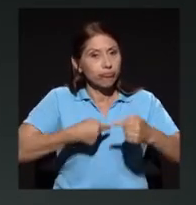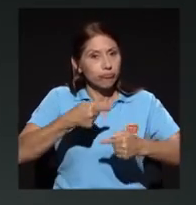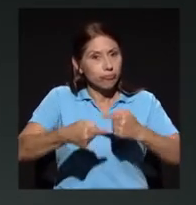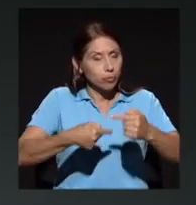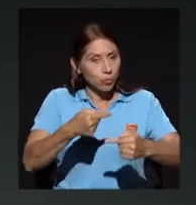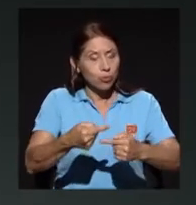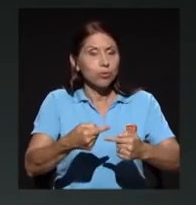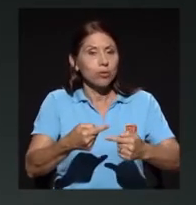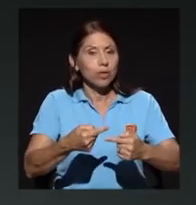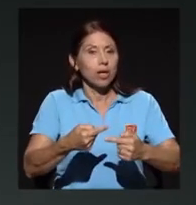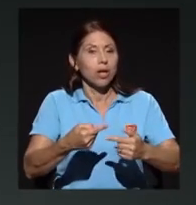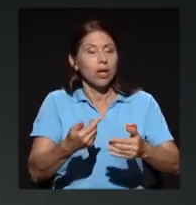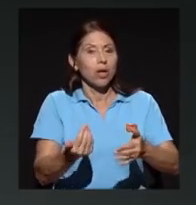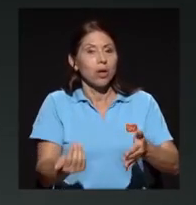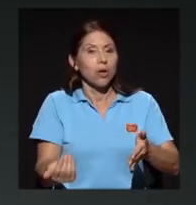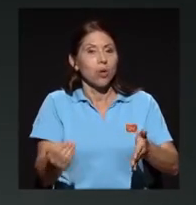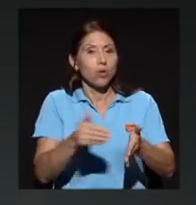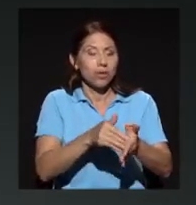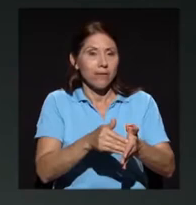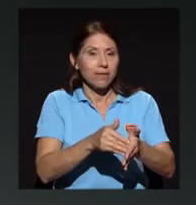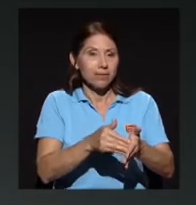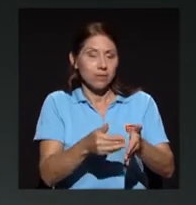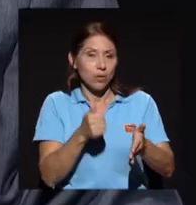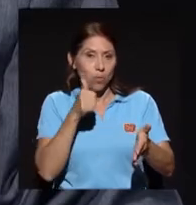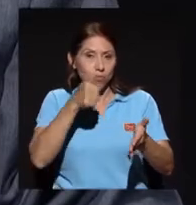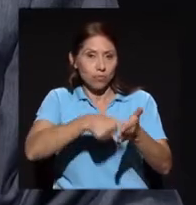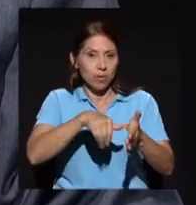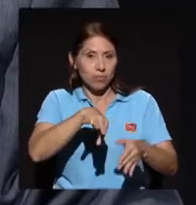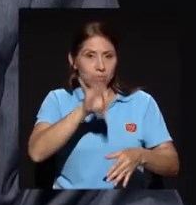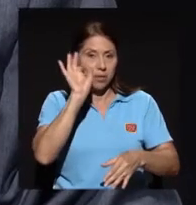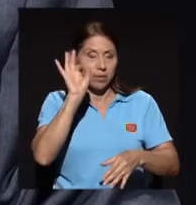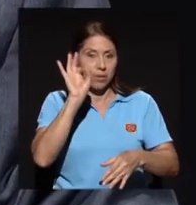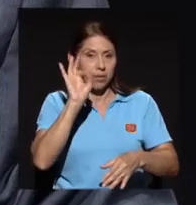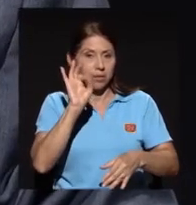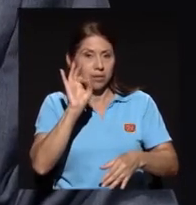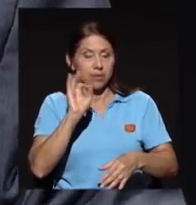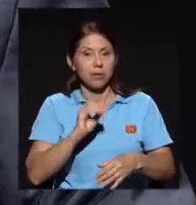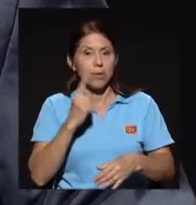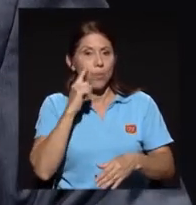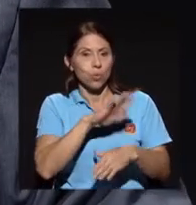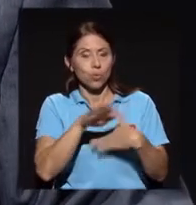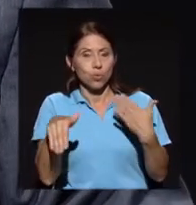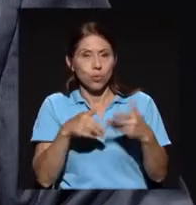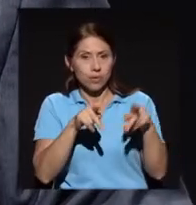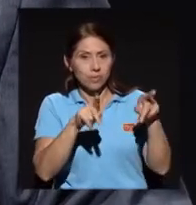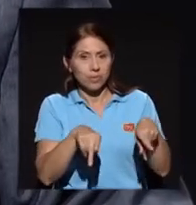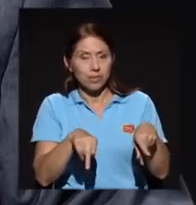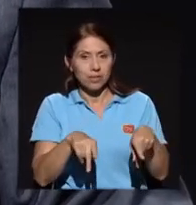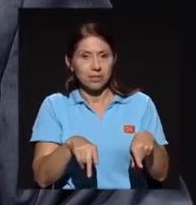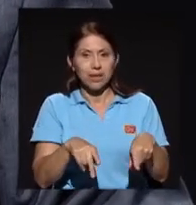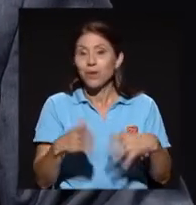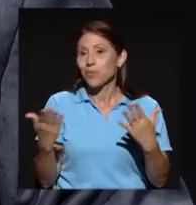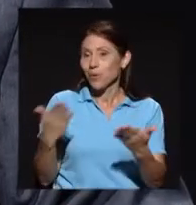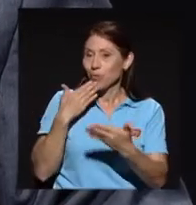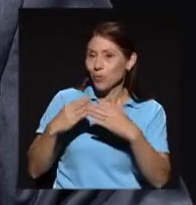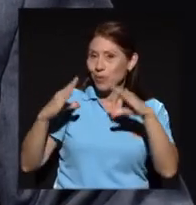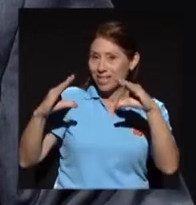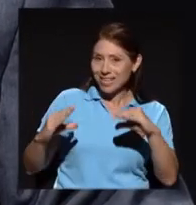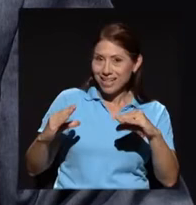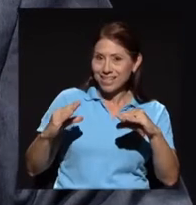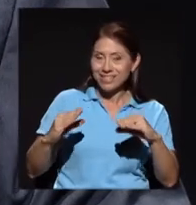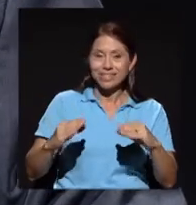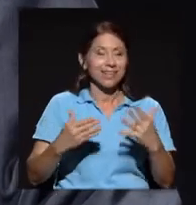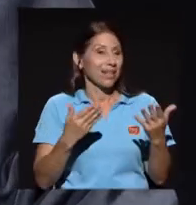unánime reelección. Bueno, muy buenas tardes. Noches, sí. Y